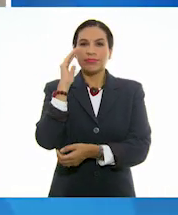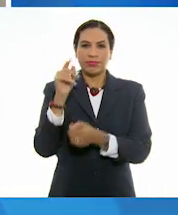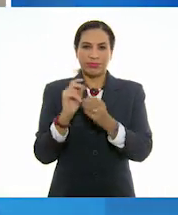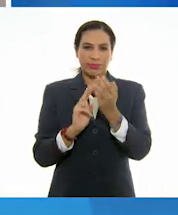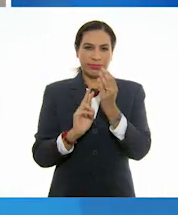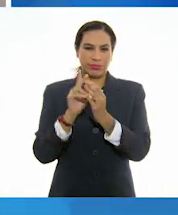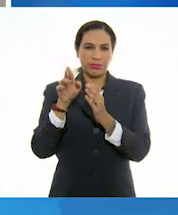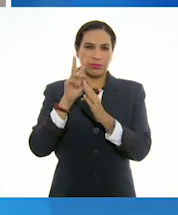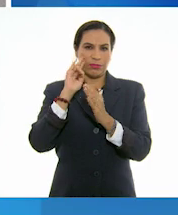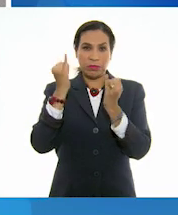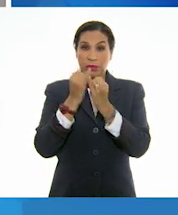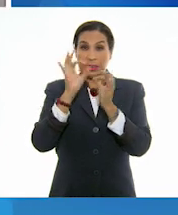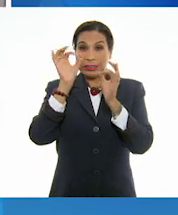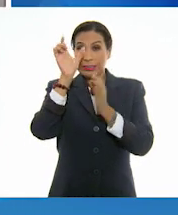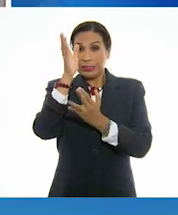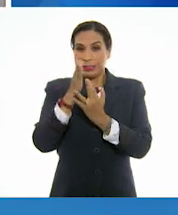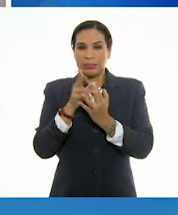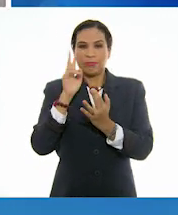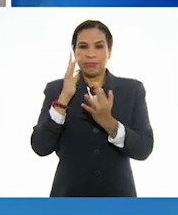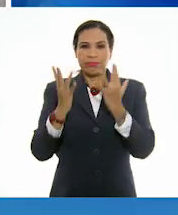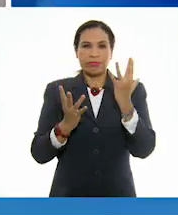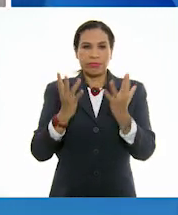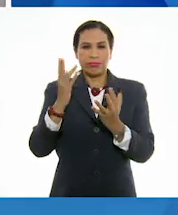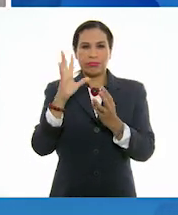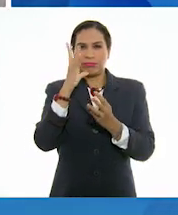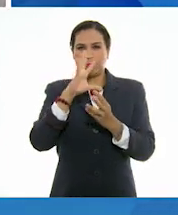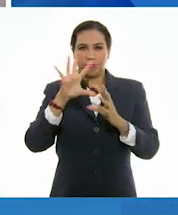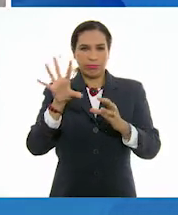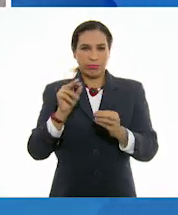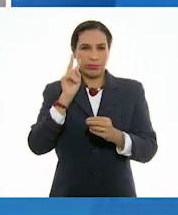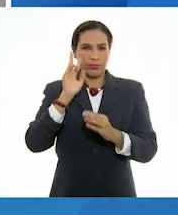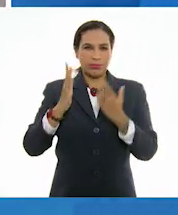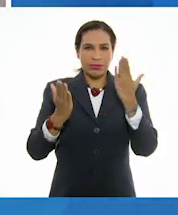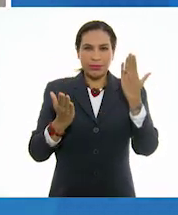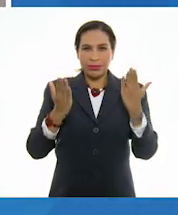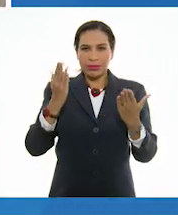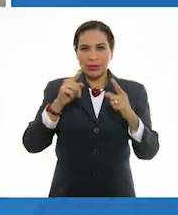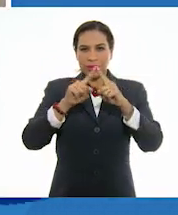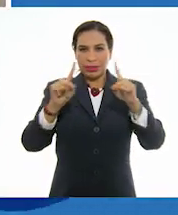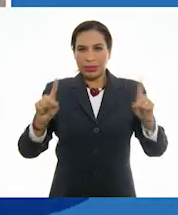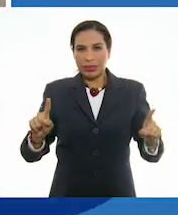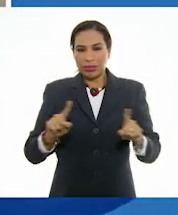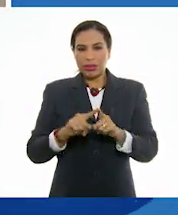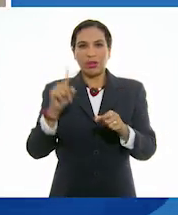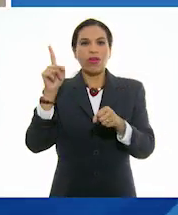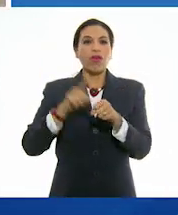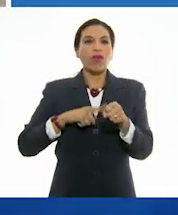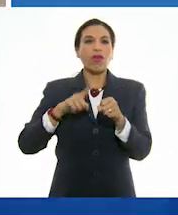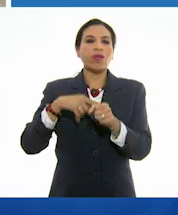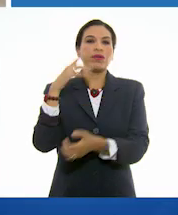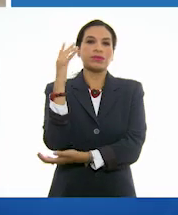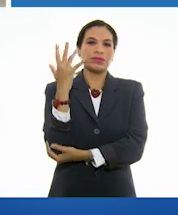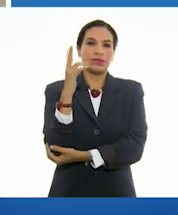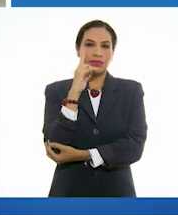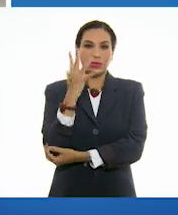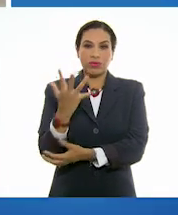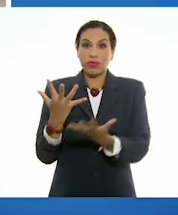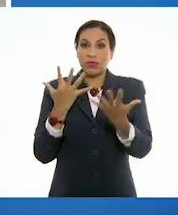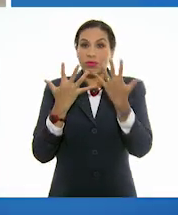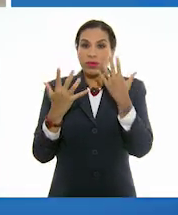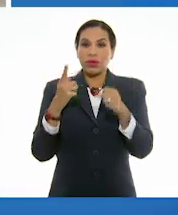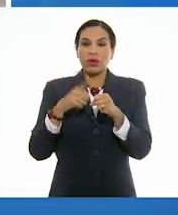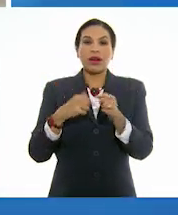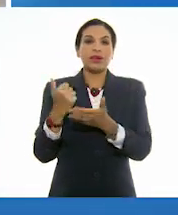aunque no son simétricos, quedan equilibrados en su conjunto. El énfasis se aplicó en el color del árbol al utilizar un color